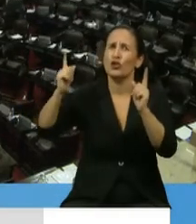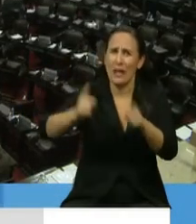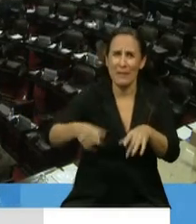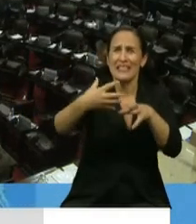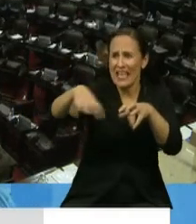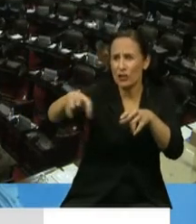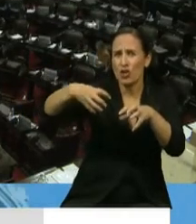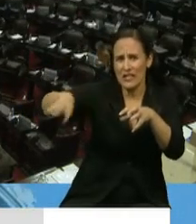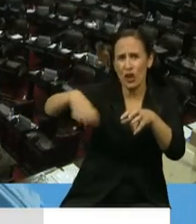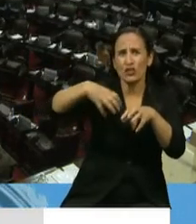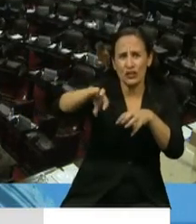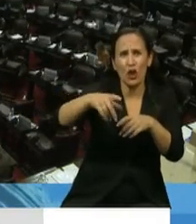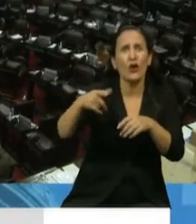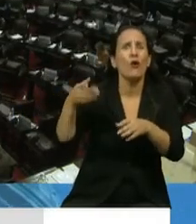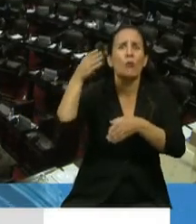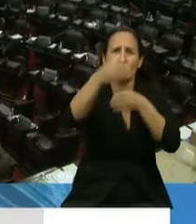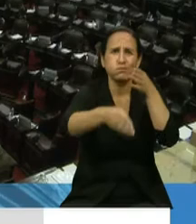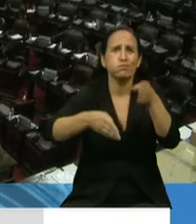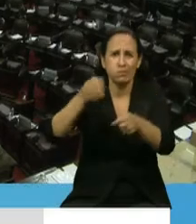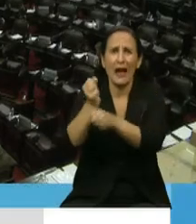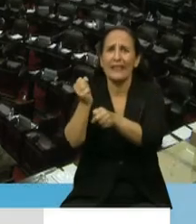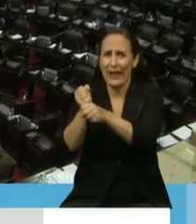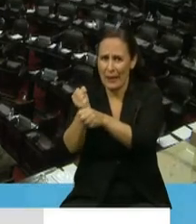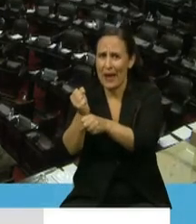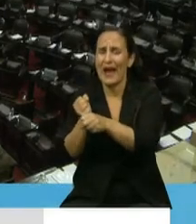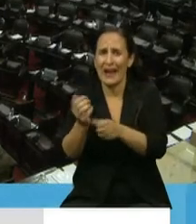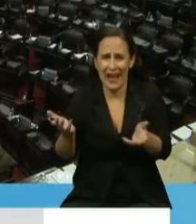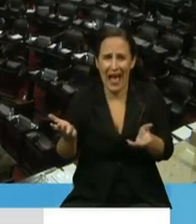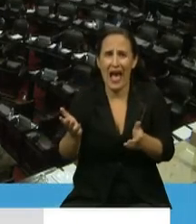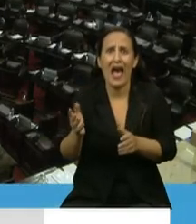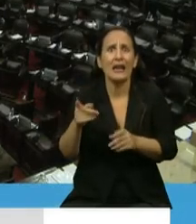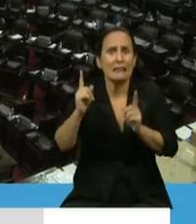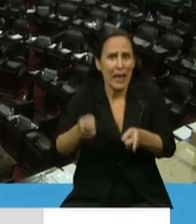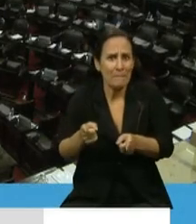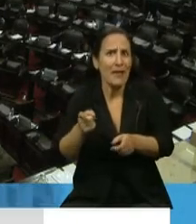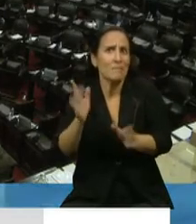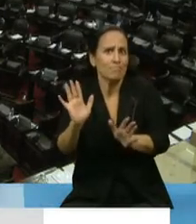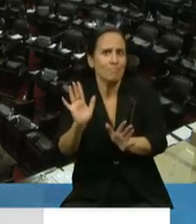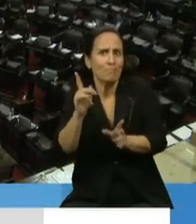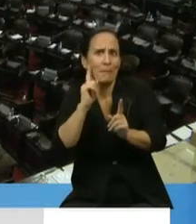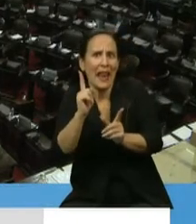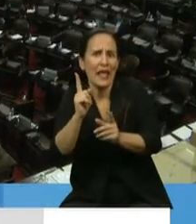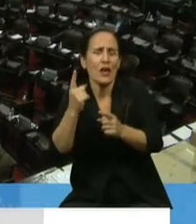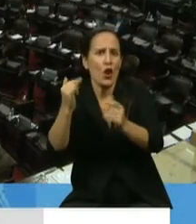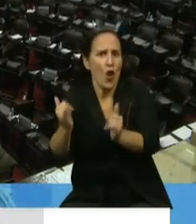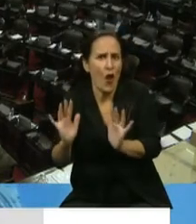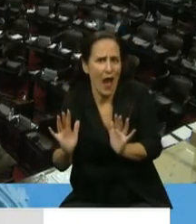que también hoy están yendo a trabajar, algunos de ellos poniendo en riesgo sus propias vidas, trabajadores que